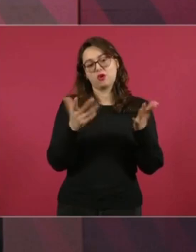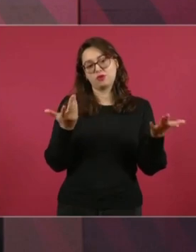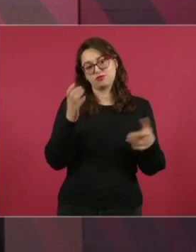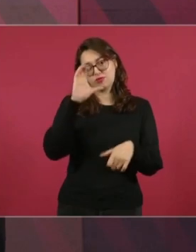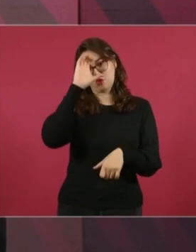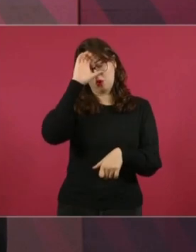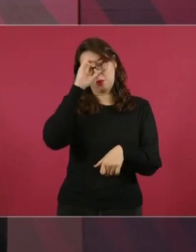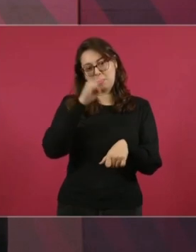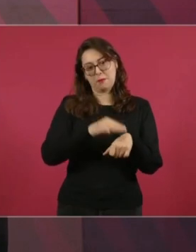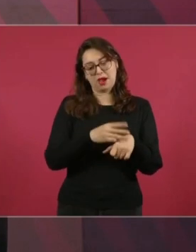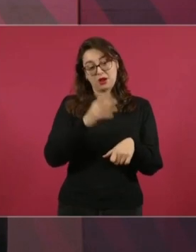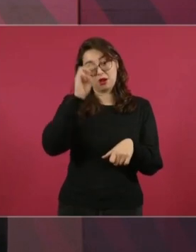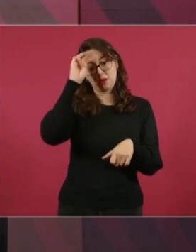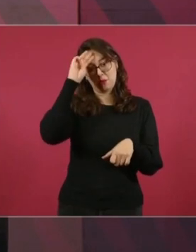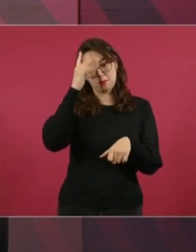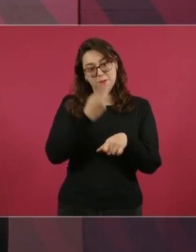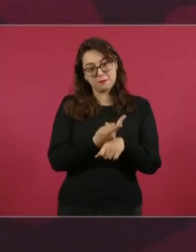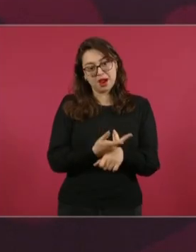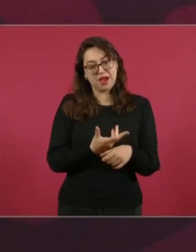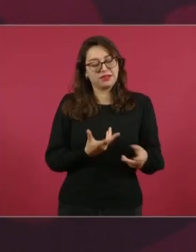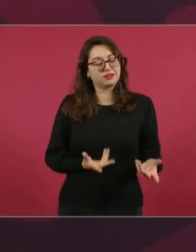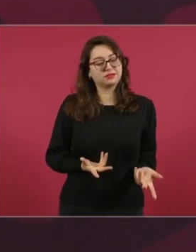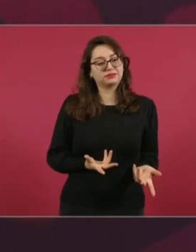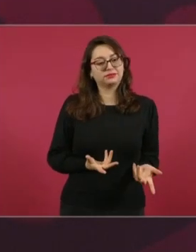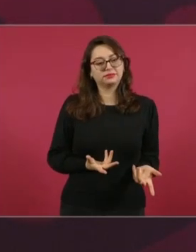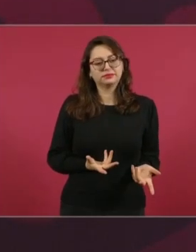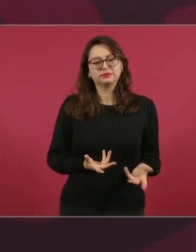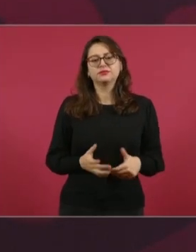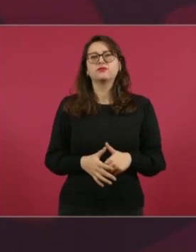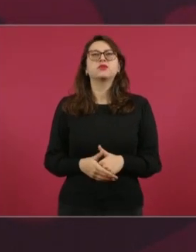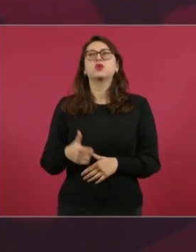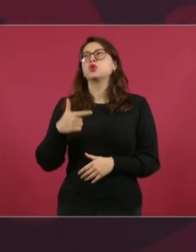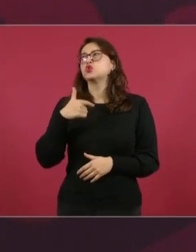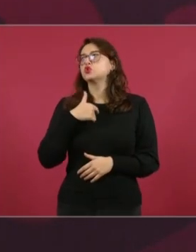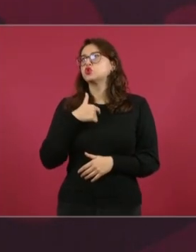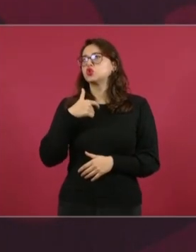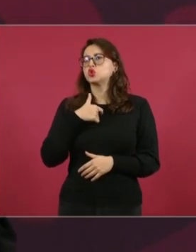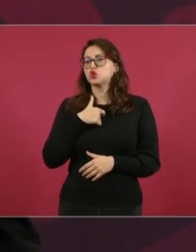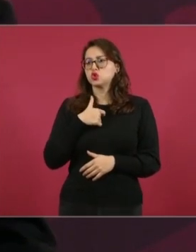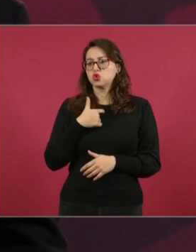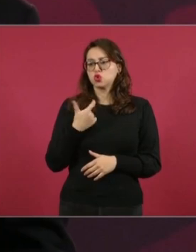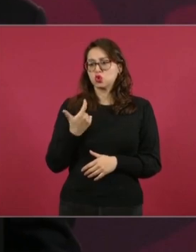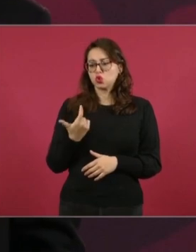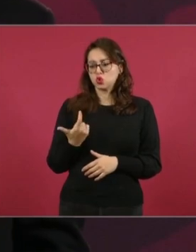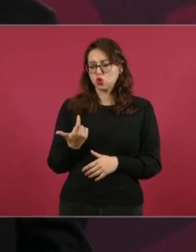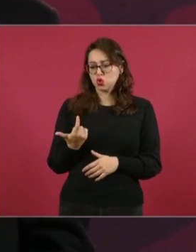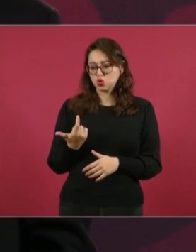periódico y empezando tenía yo como 25 años,